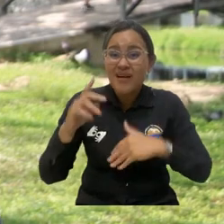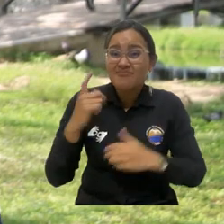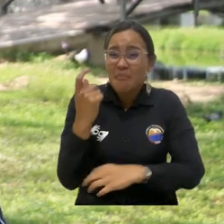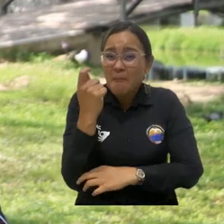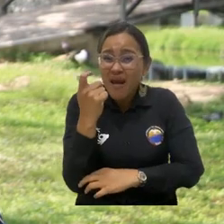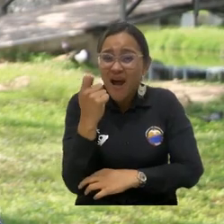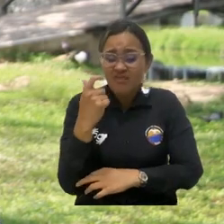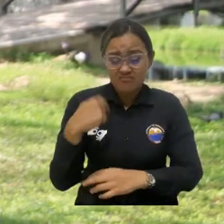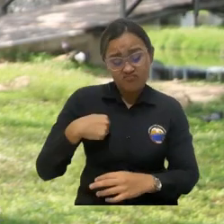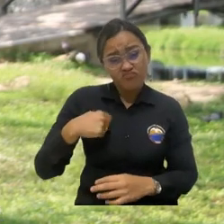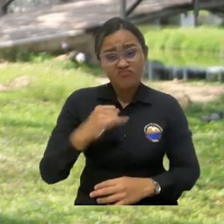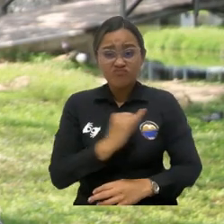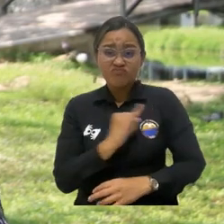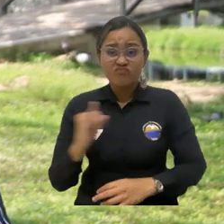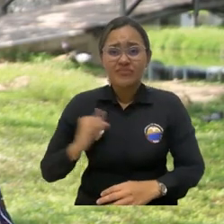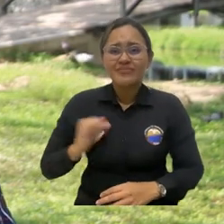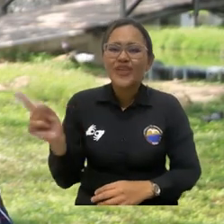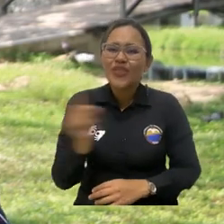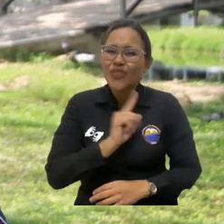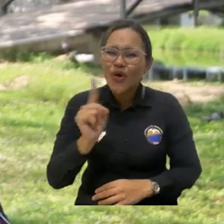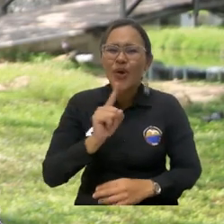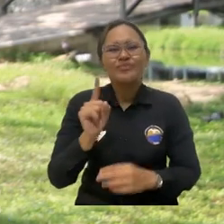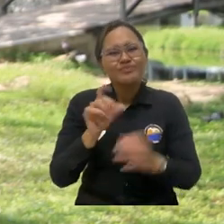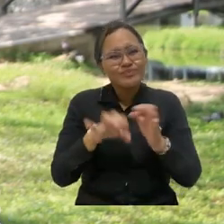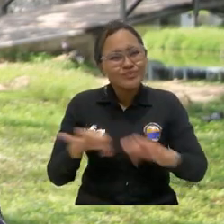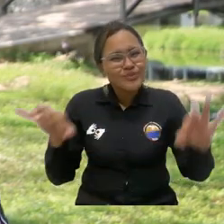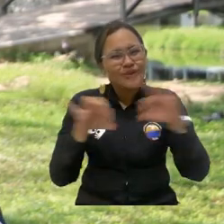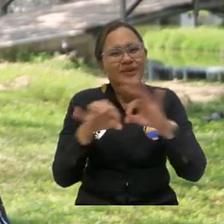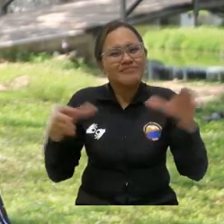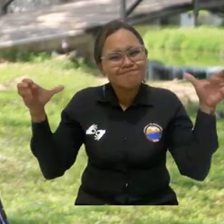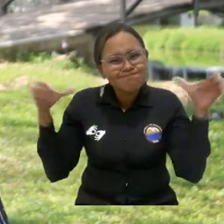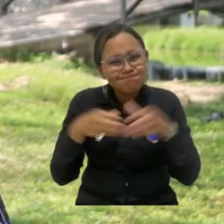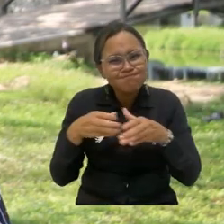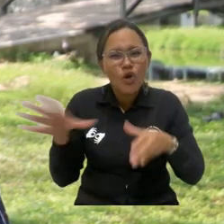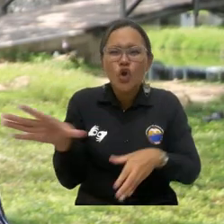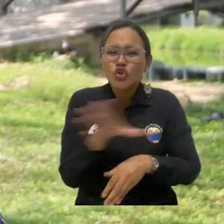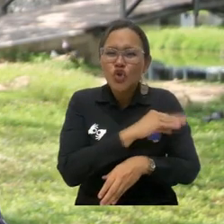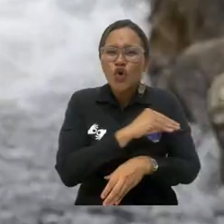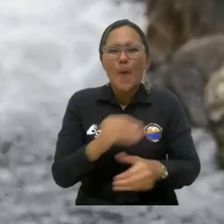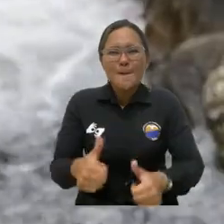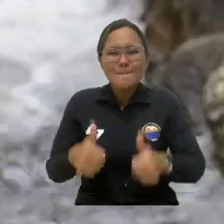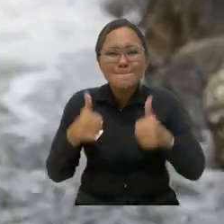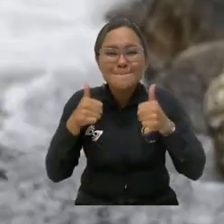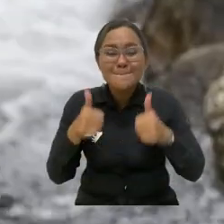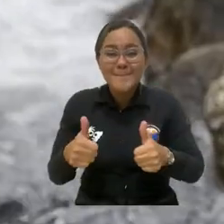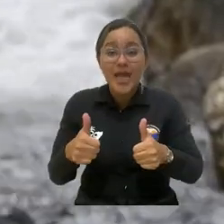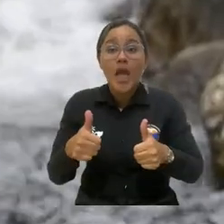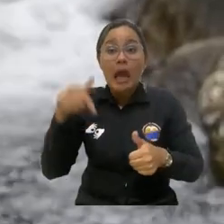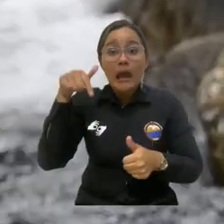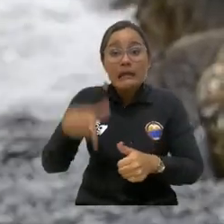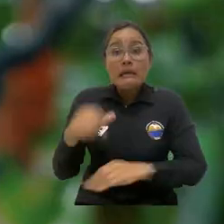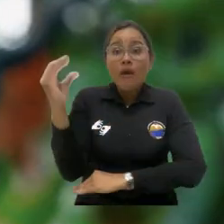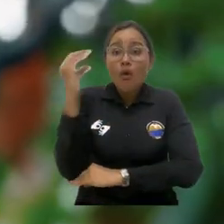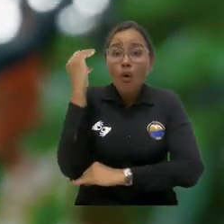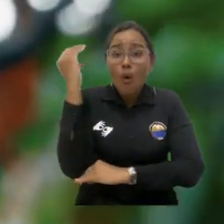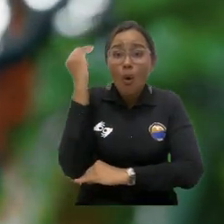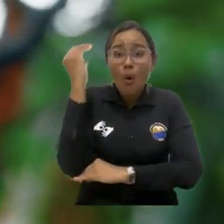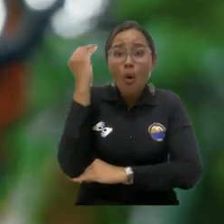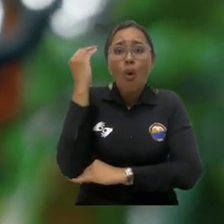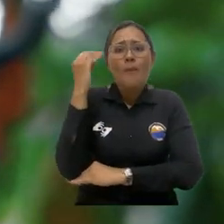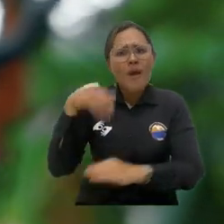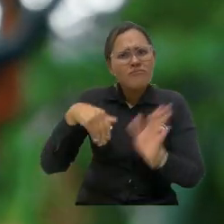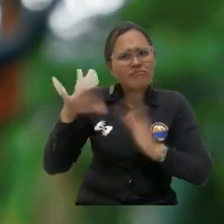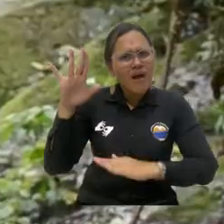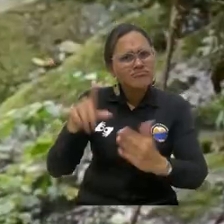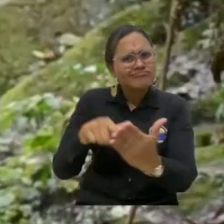no solo el dinero, no solo el individualismo, sino también lo colectivo, el bienestar en el sentido amplio. Colombia es uno de los pocos países